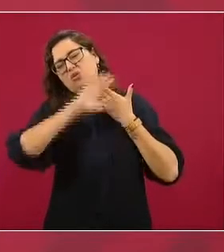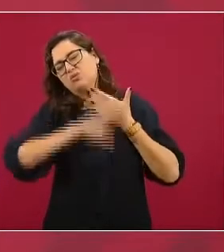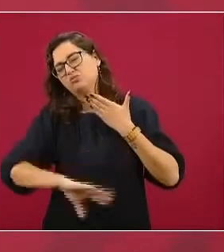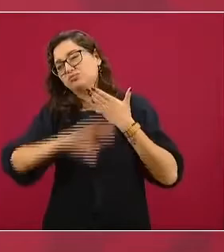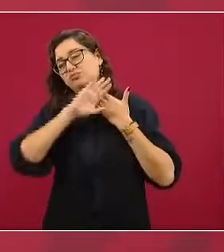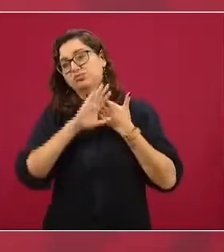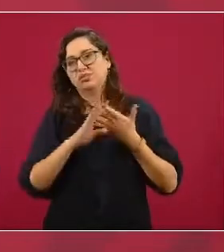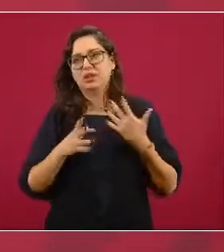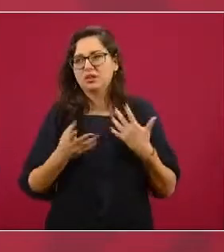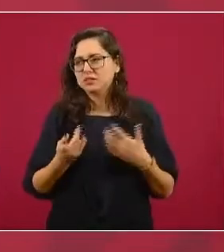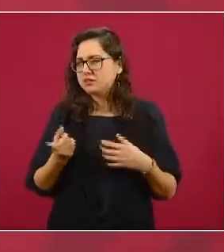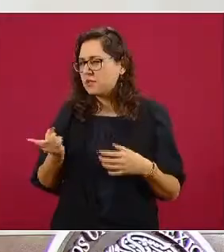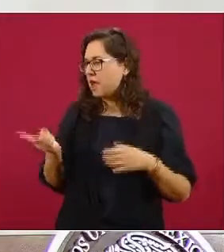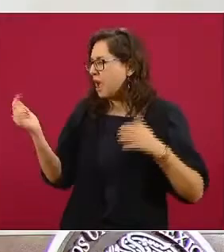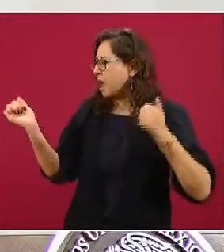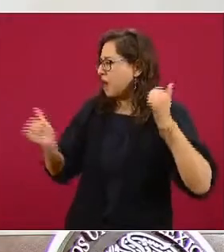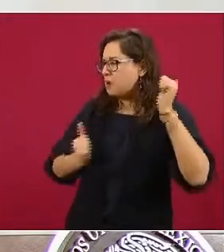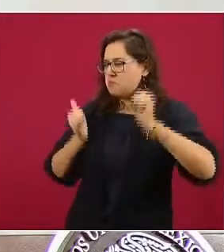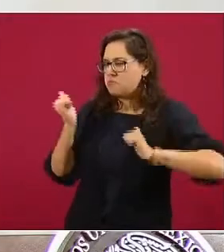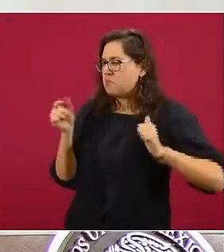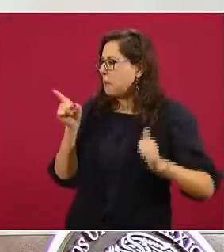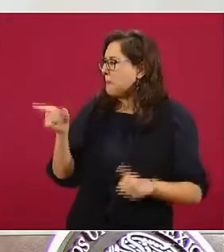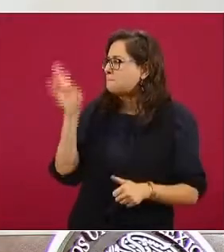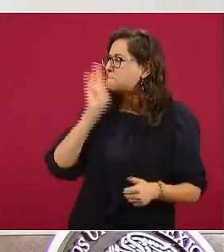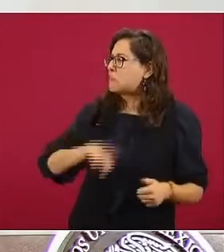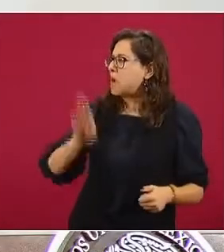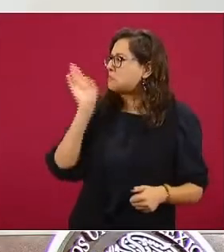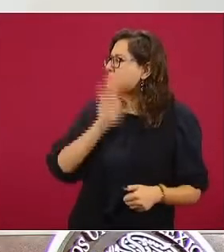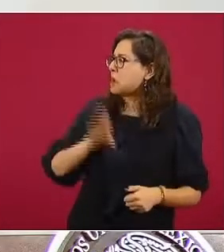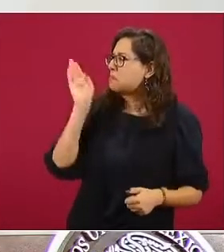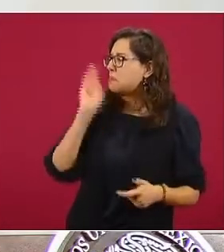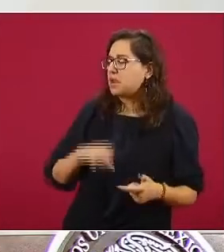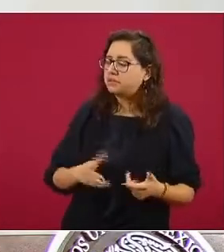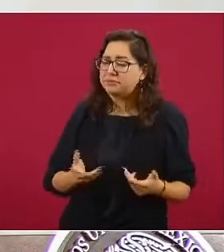que no estamos haciendo bien las cosas. No,